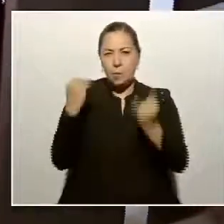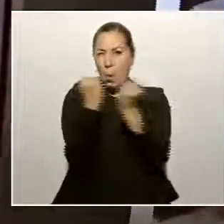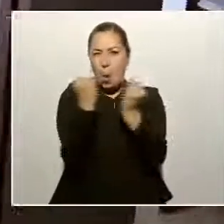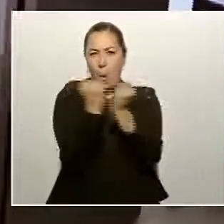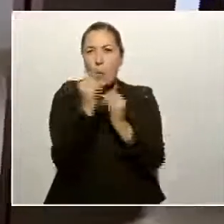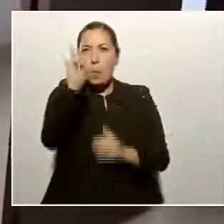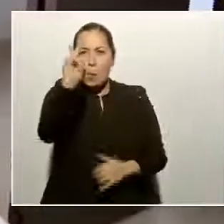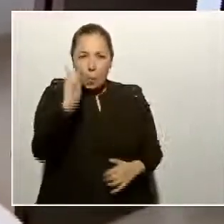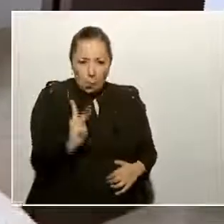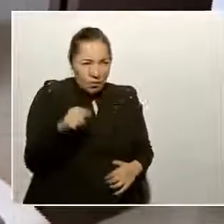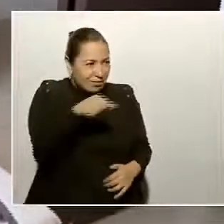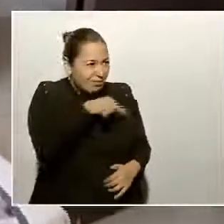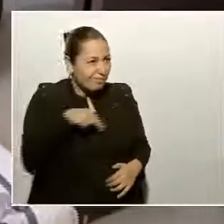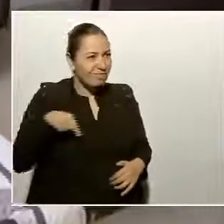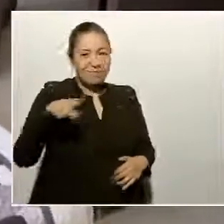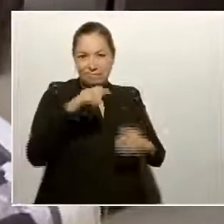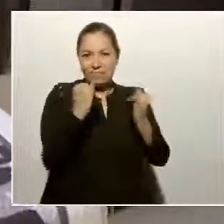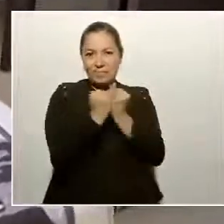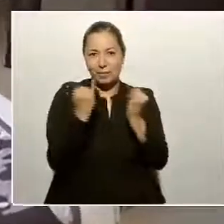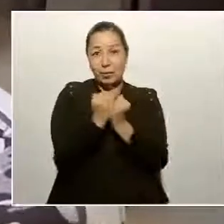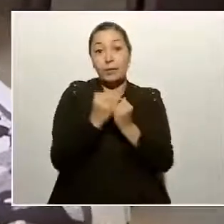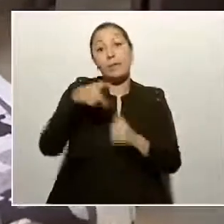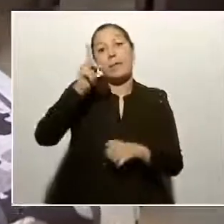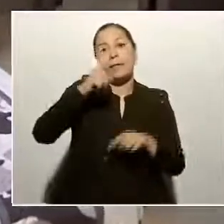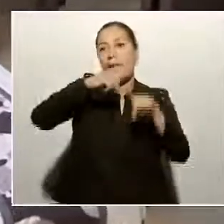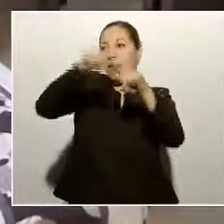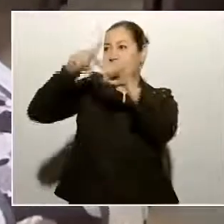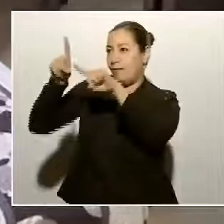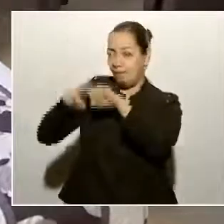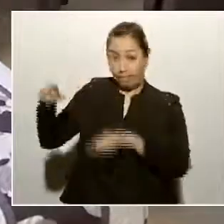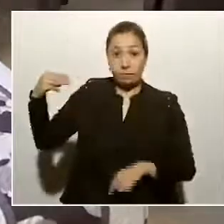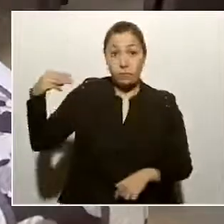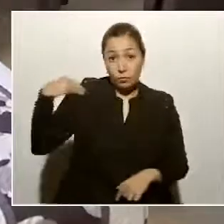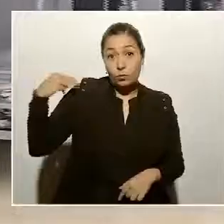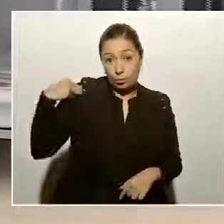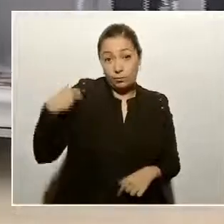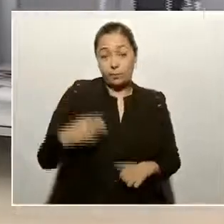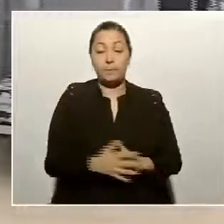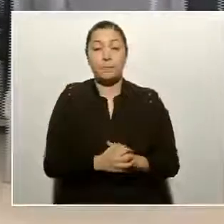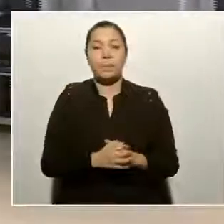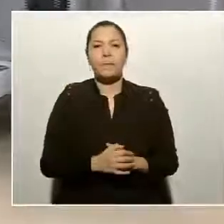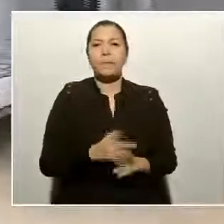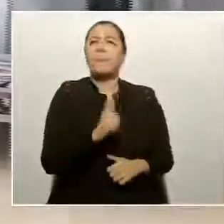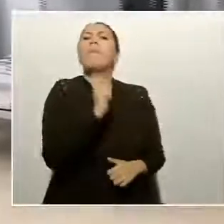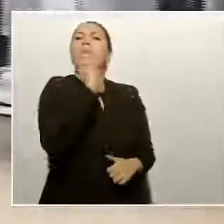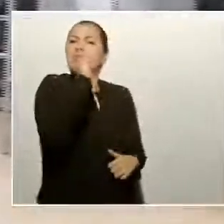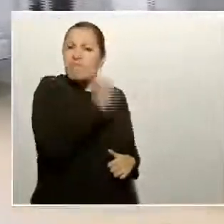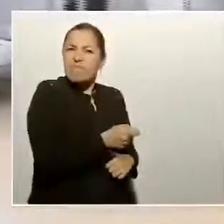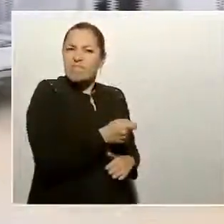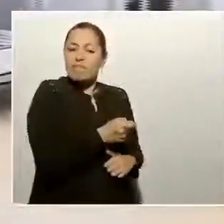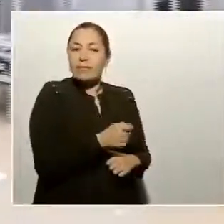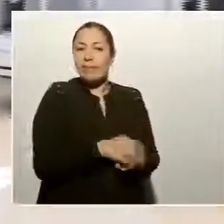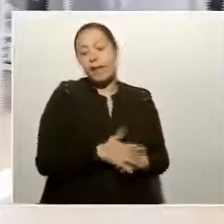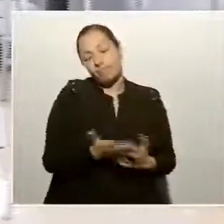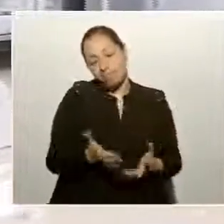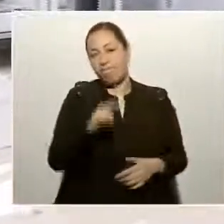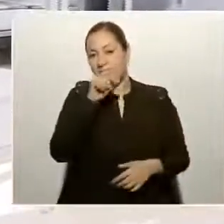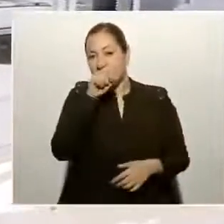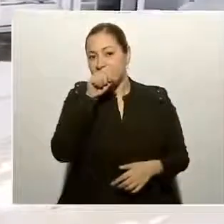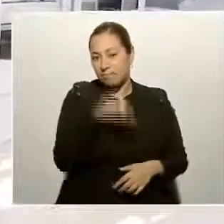en distintos municipios. Y esto significa también